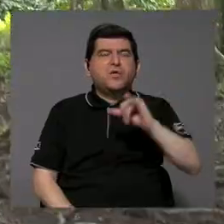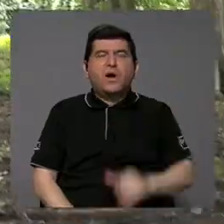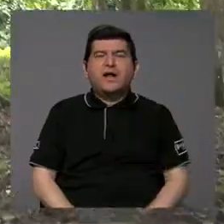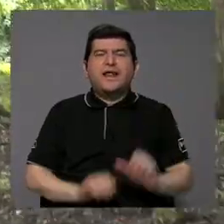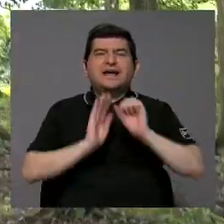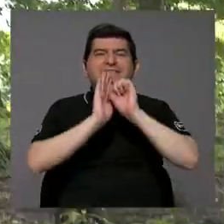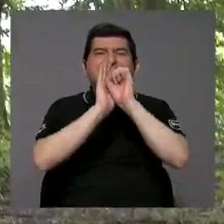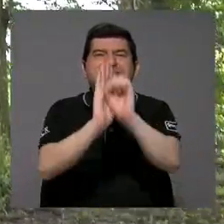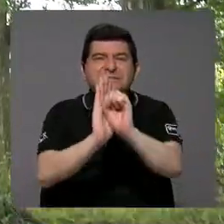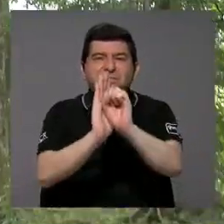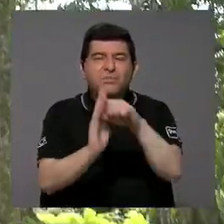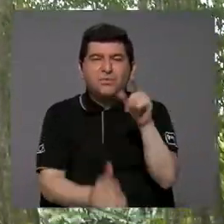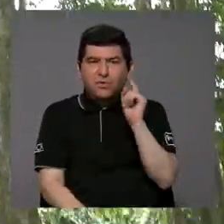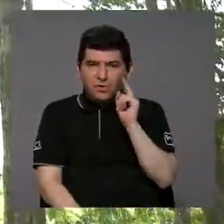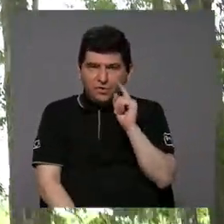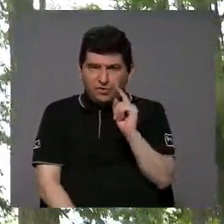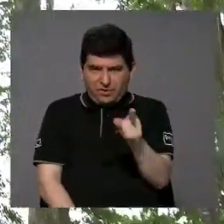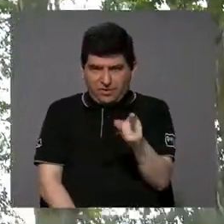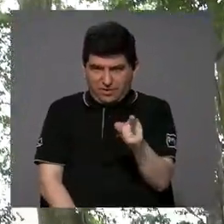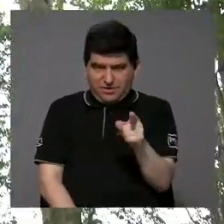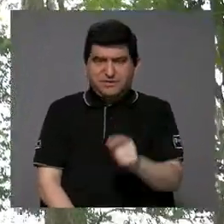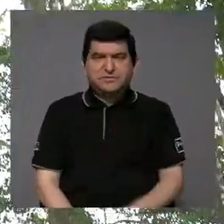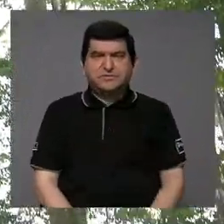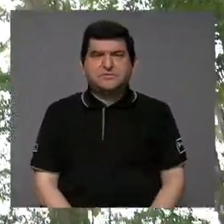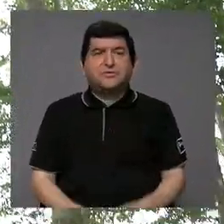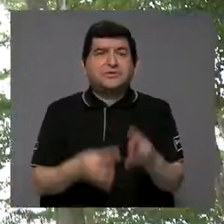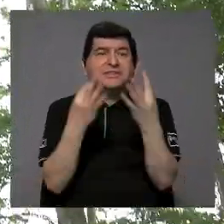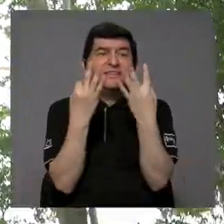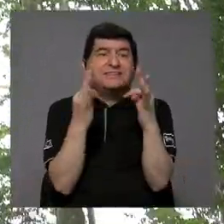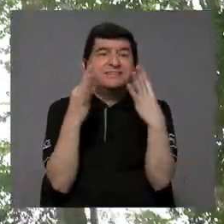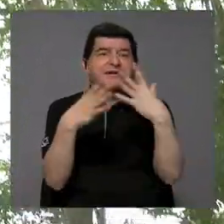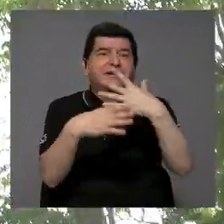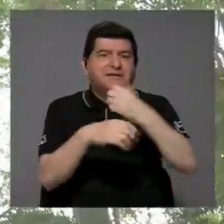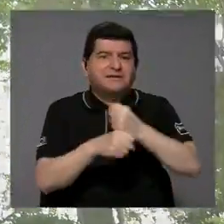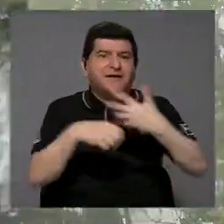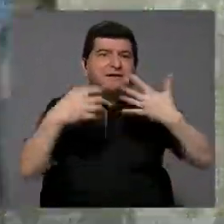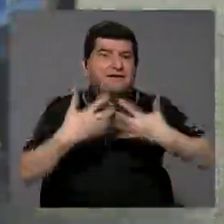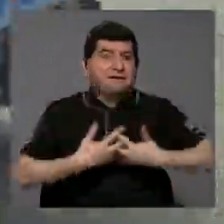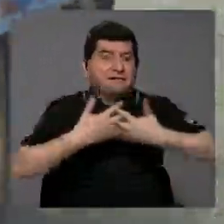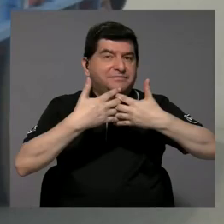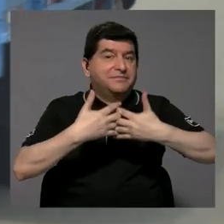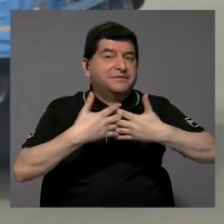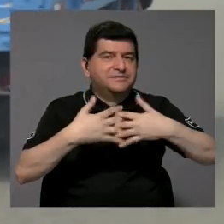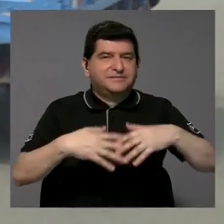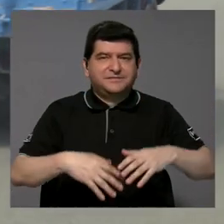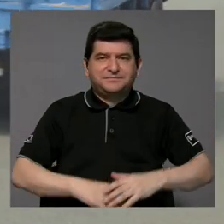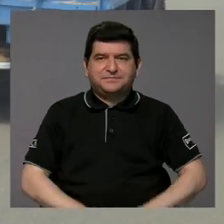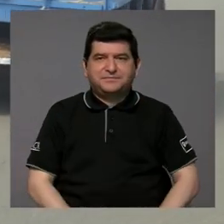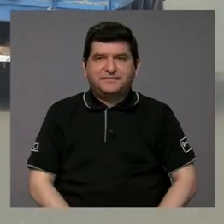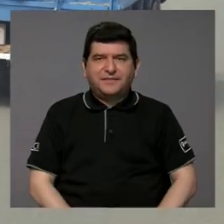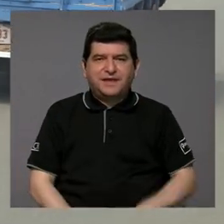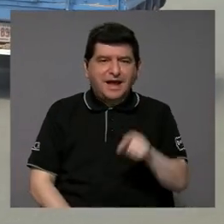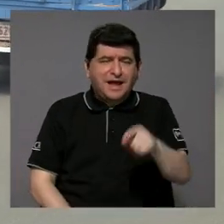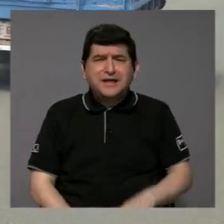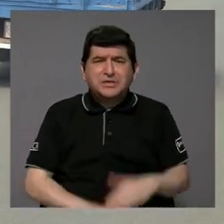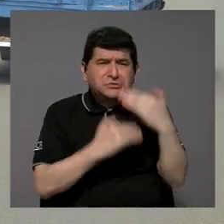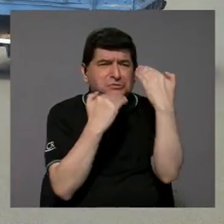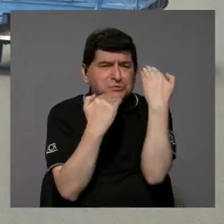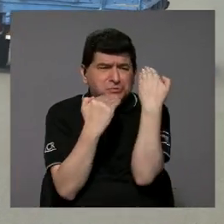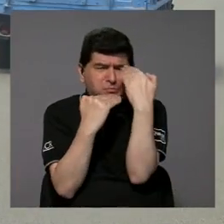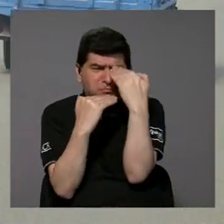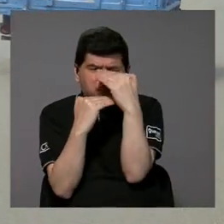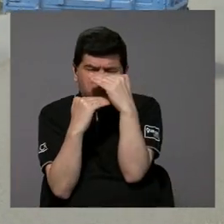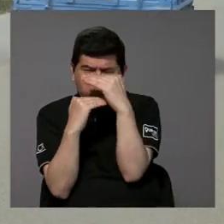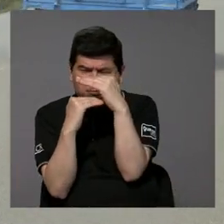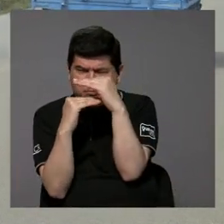indicio, de que eso es lo que están tratando de hacer esas empresas, estrujándolos, estrujándolos